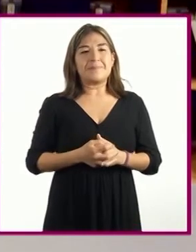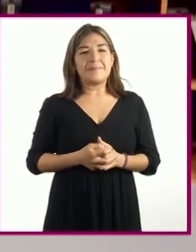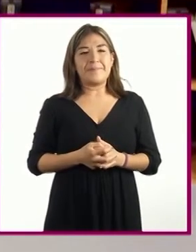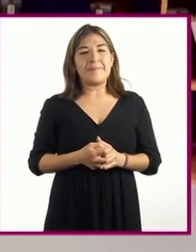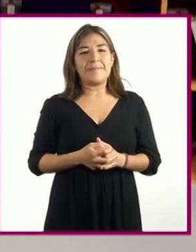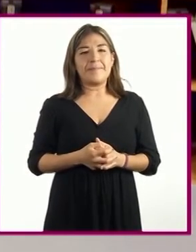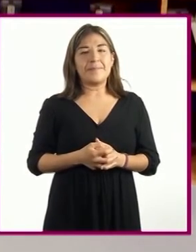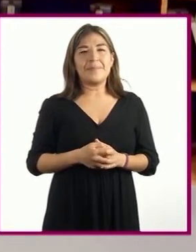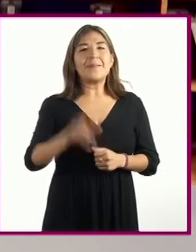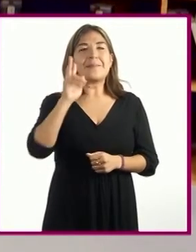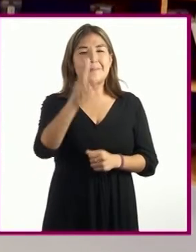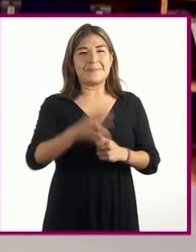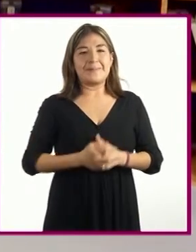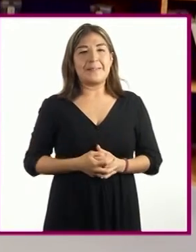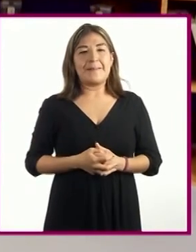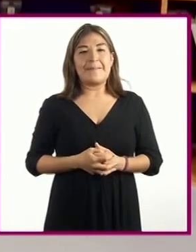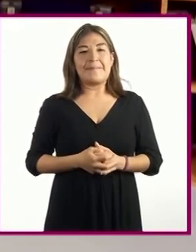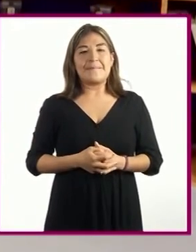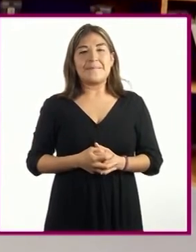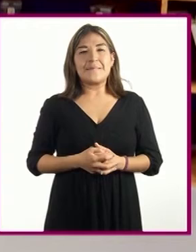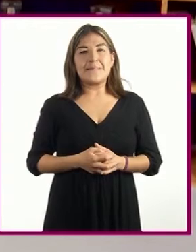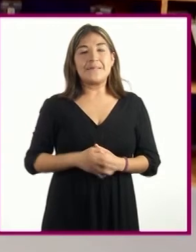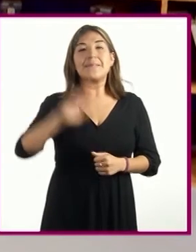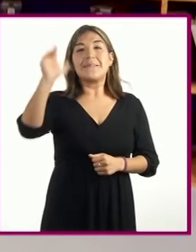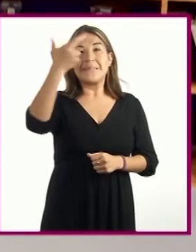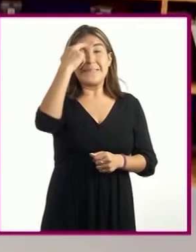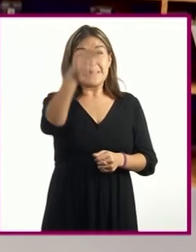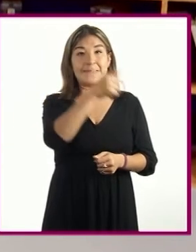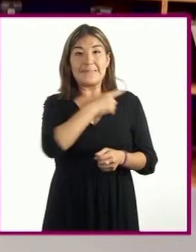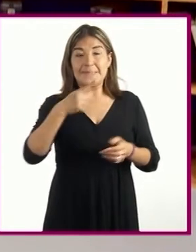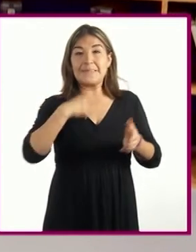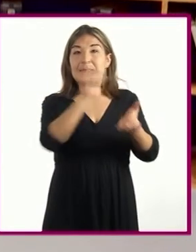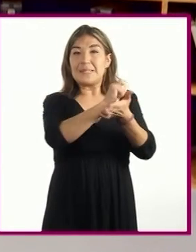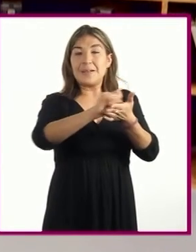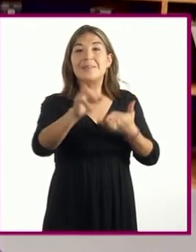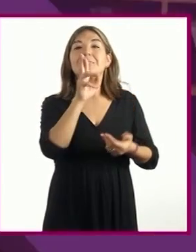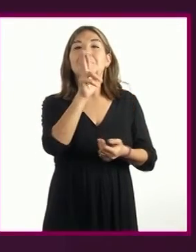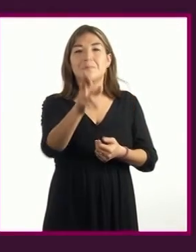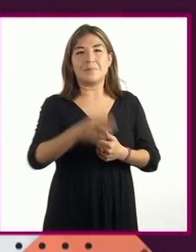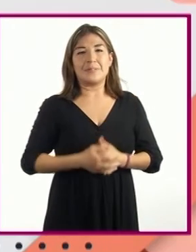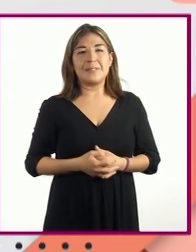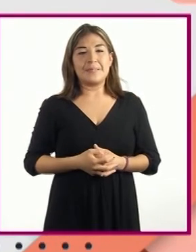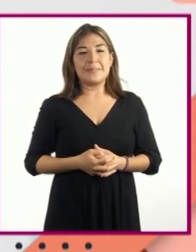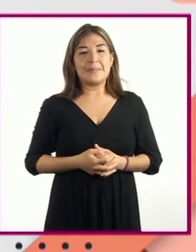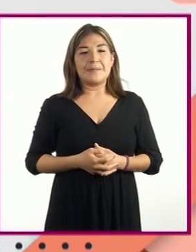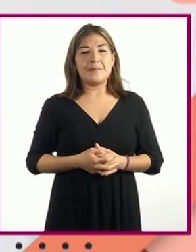aquí vamos recuerden ir anotando las respuestas en su cuaderno